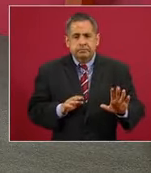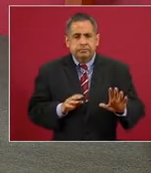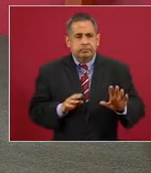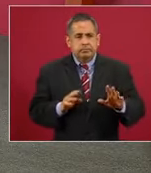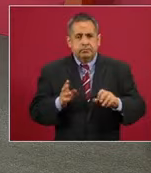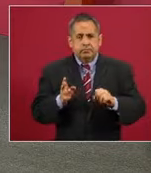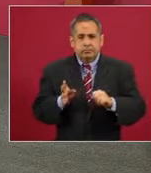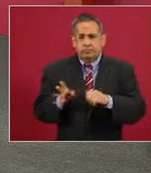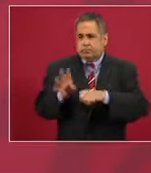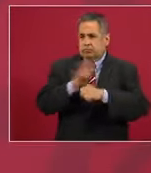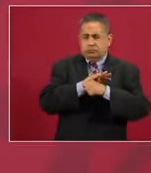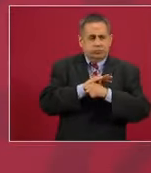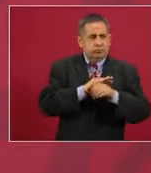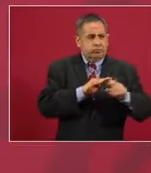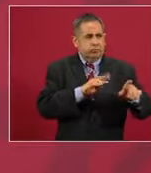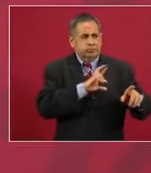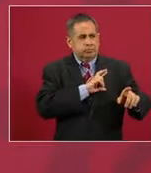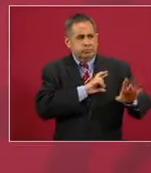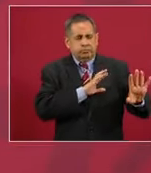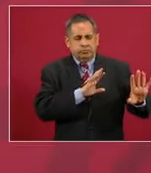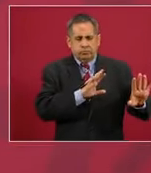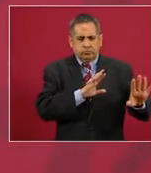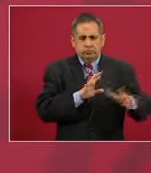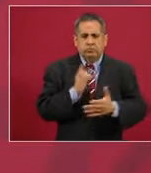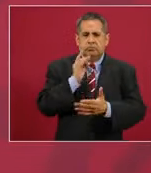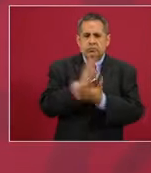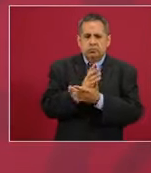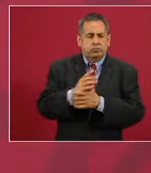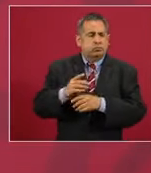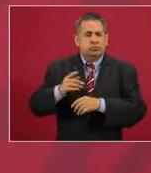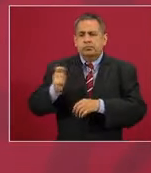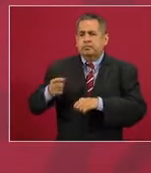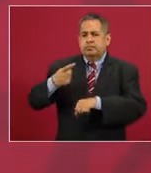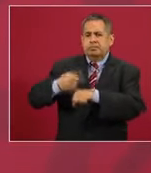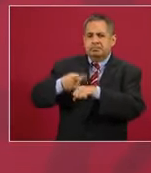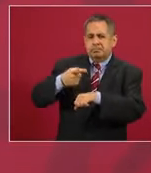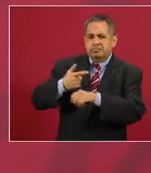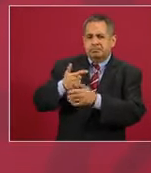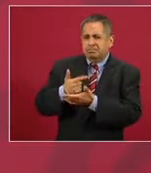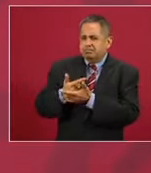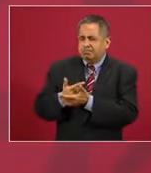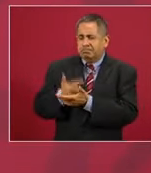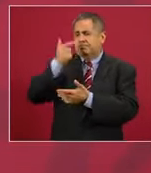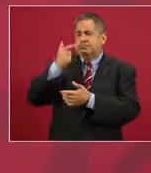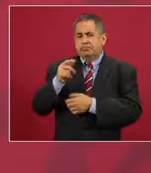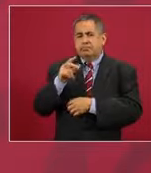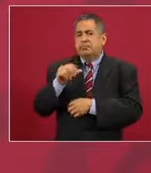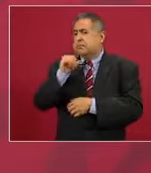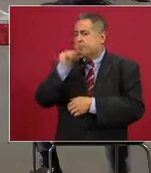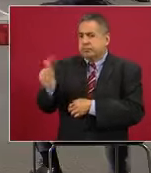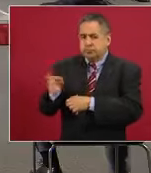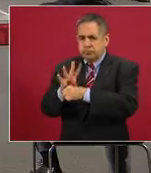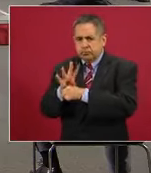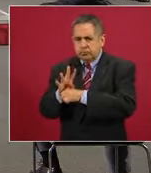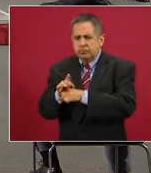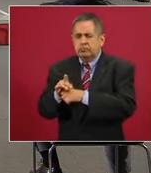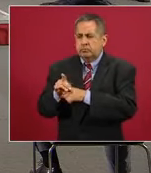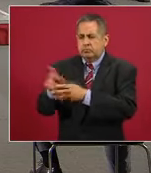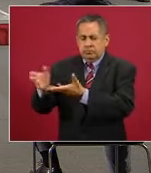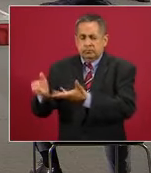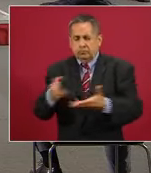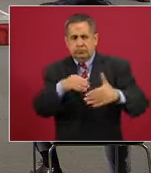en hospitales privados, sólo las enfermedades o padecimientos no COVID que nos permitan